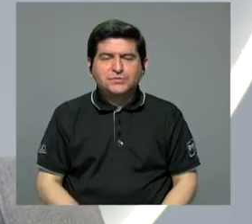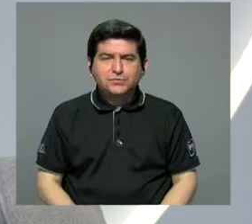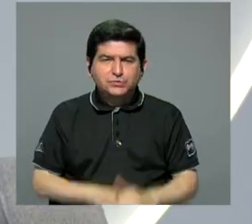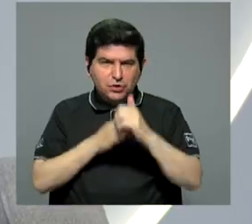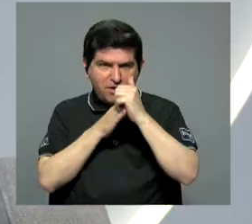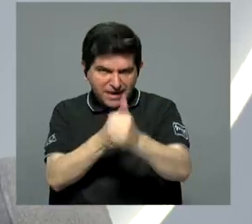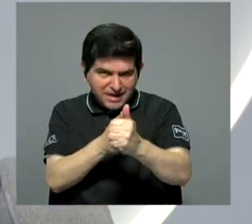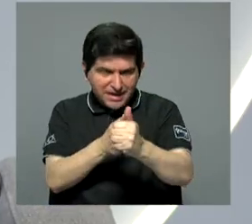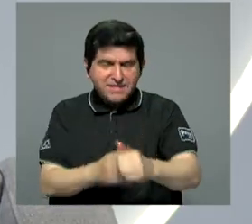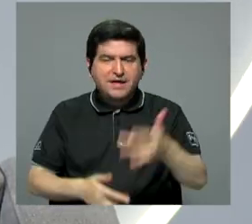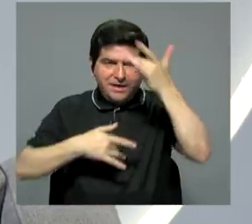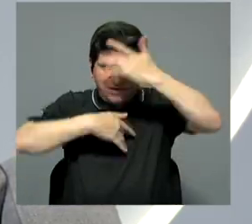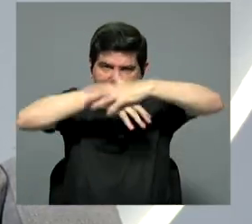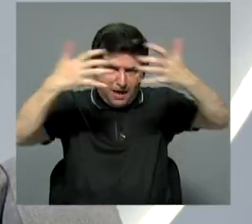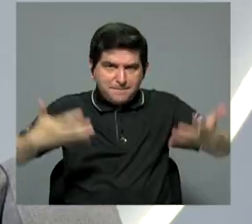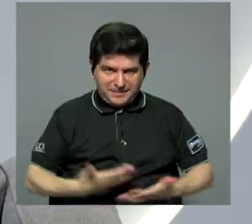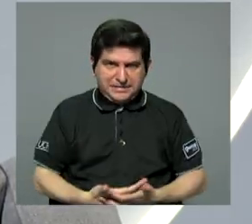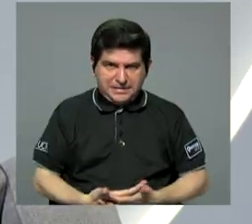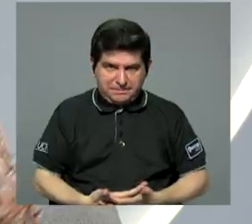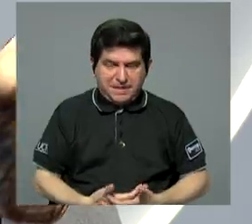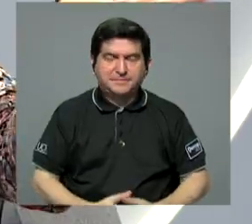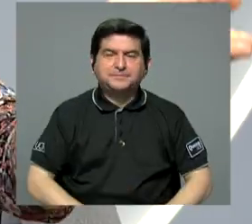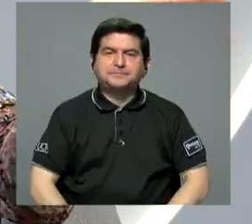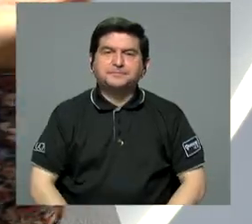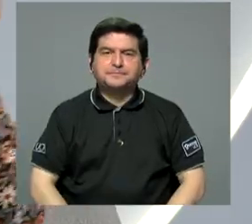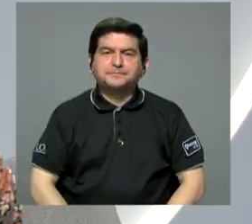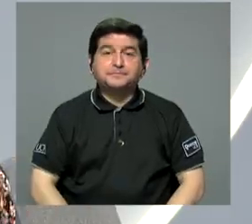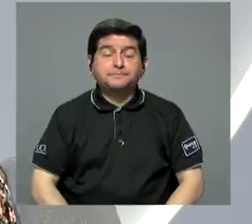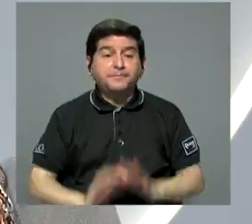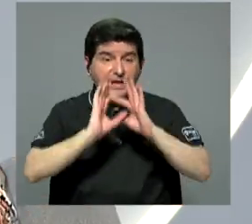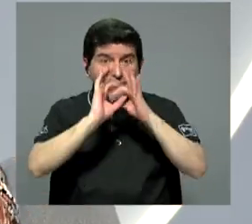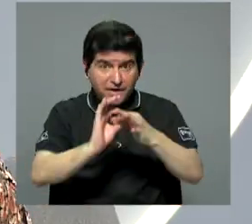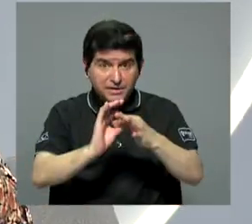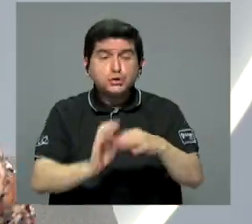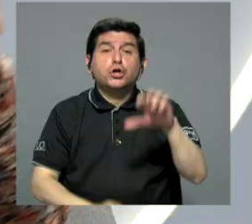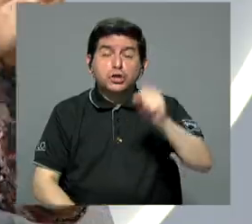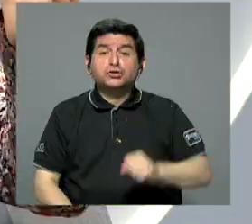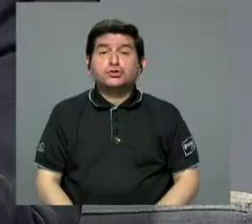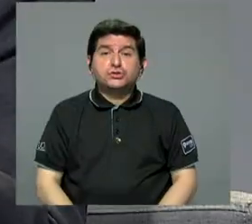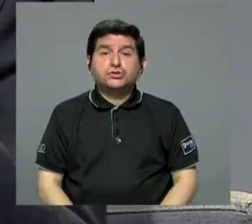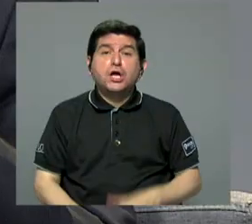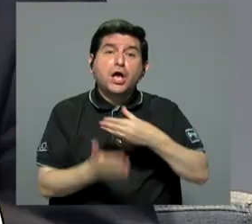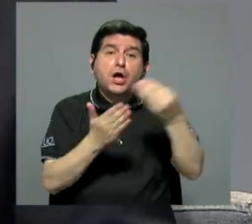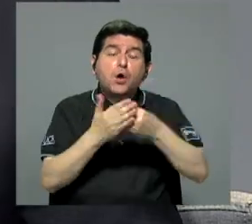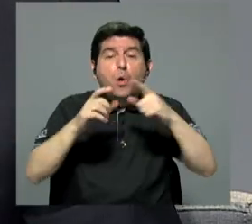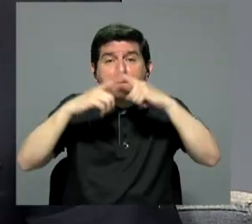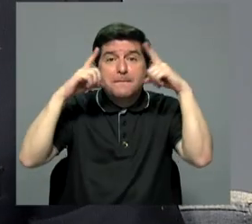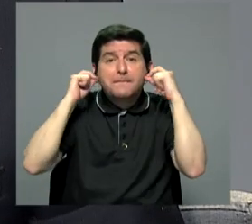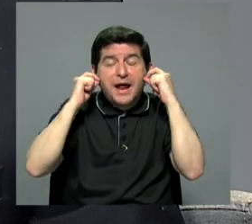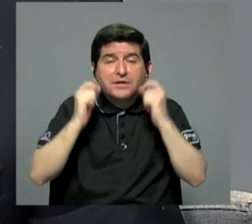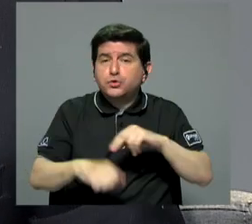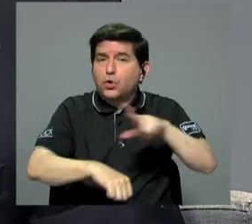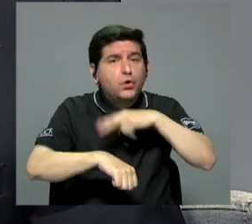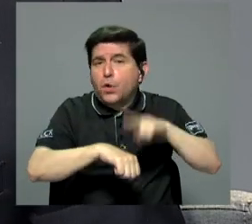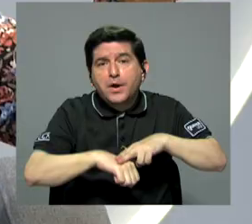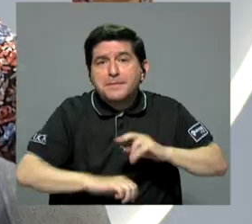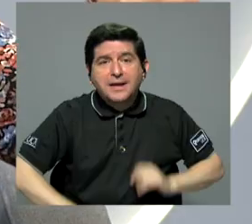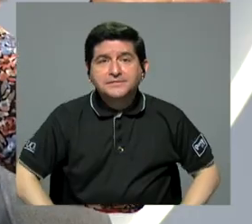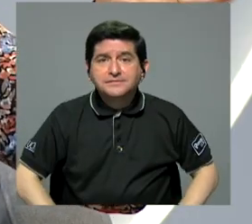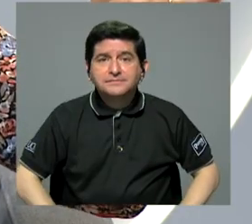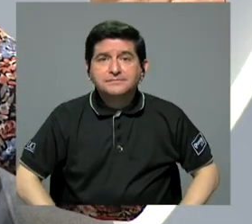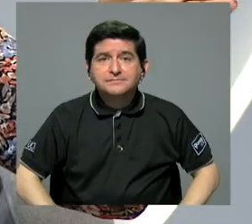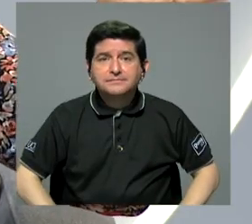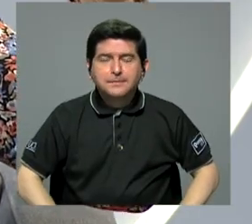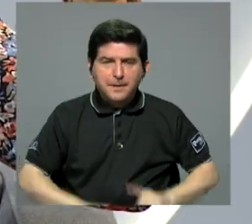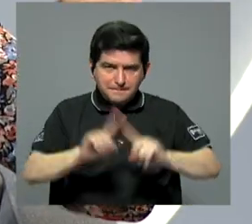frente a la pandemia. Y bueno, a propósito, recuerdo también... Sí, cara comprando mascarillas irregulares. Bueno, por eso, pero